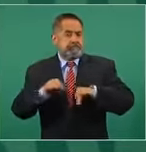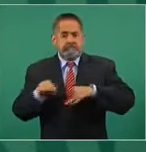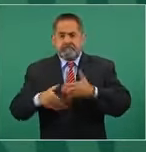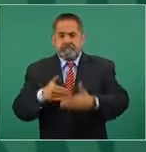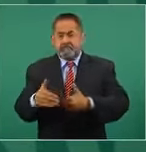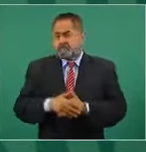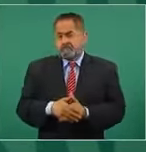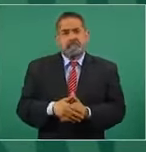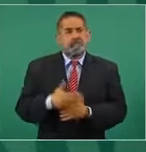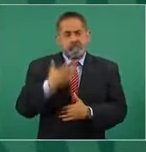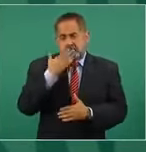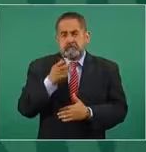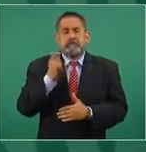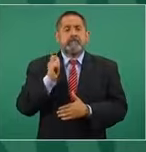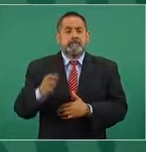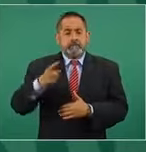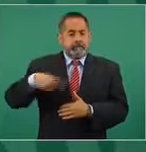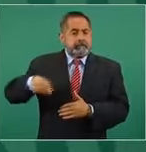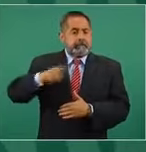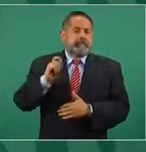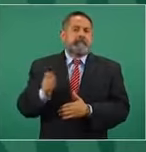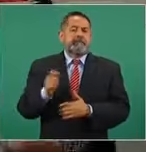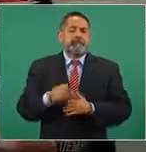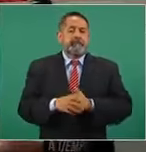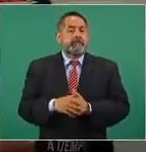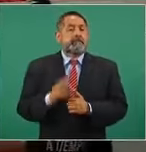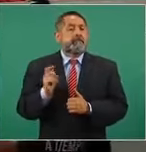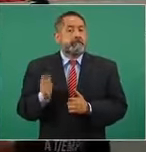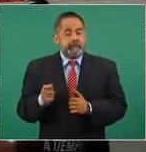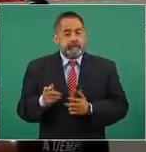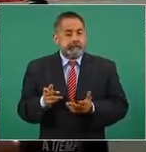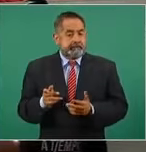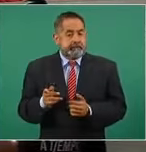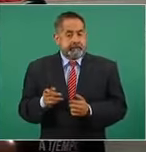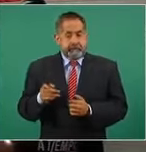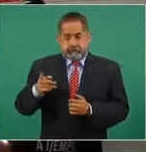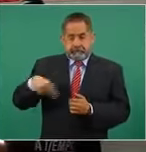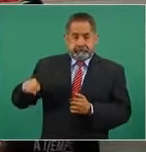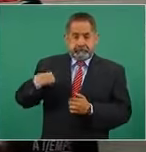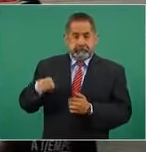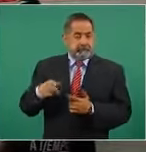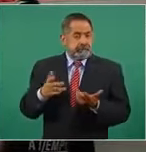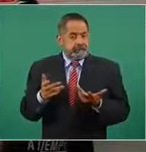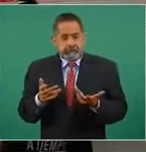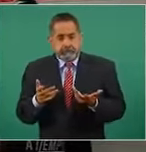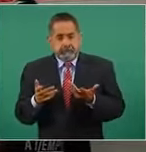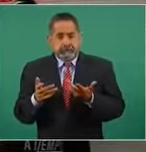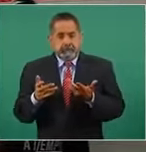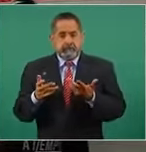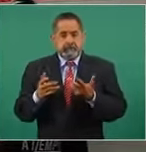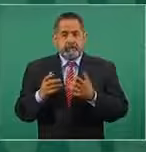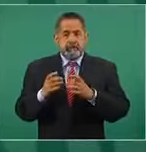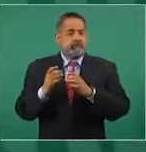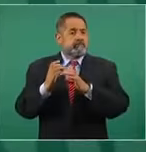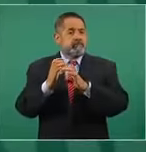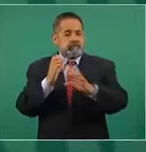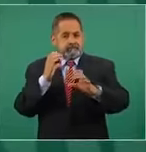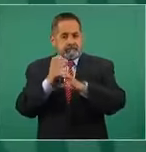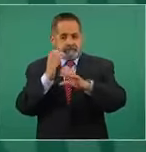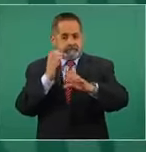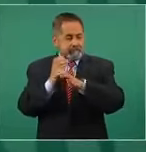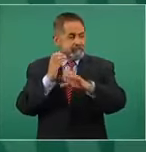tan es así que no son suficientes los camiones de volteo.